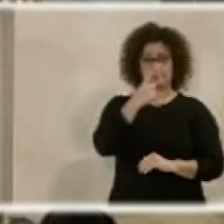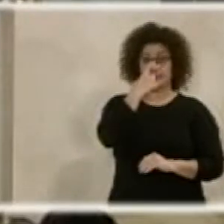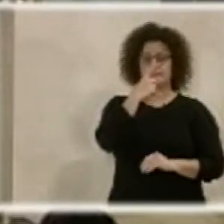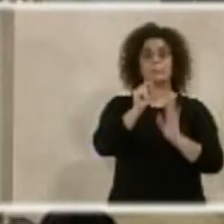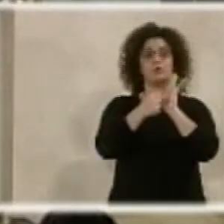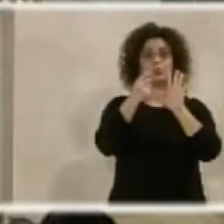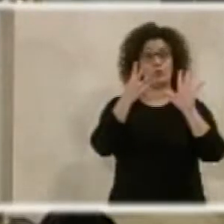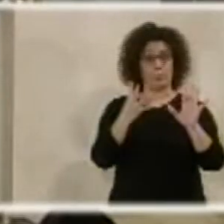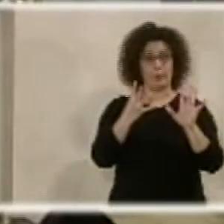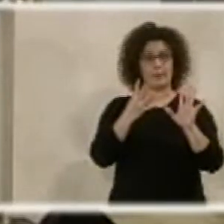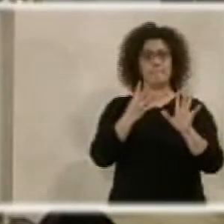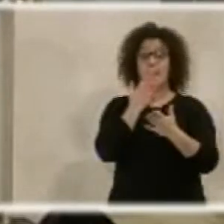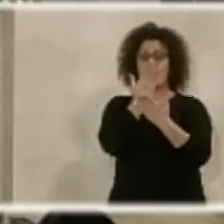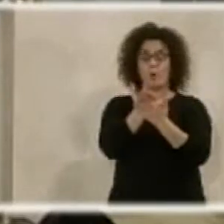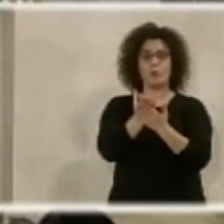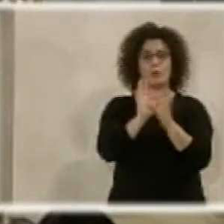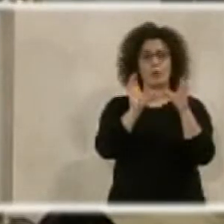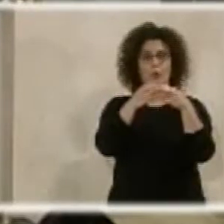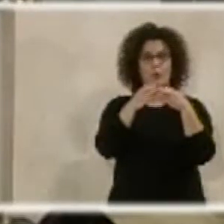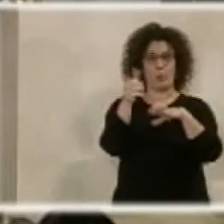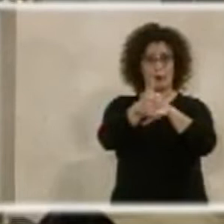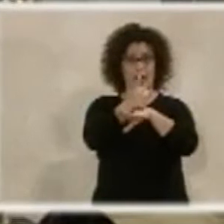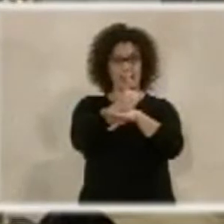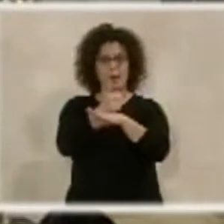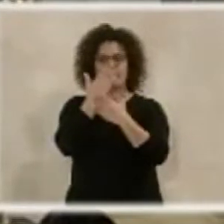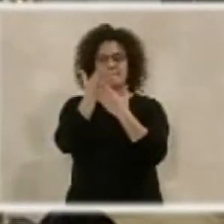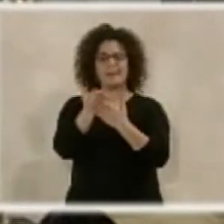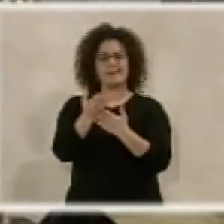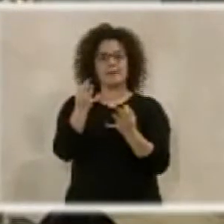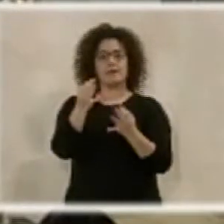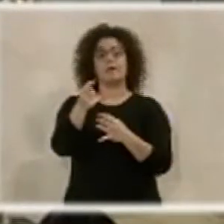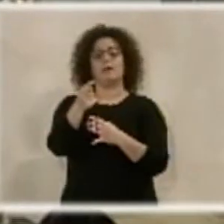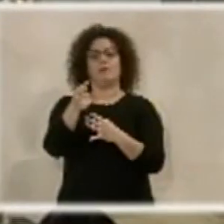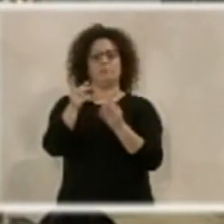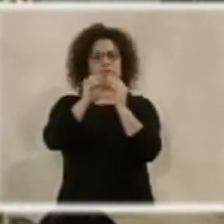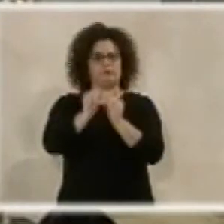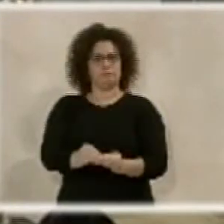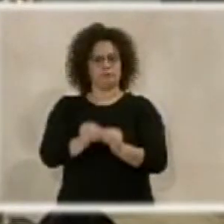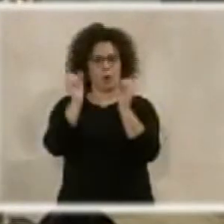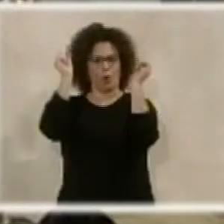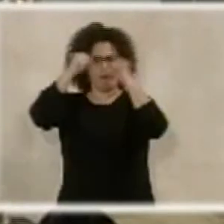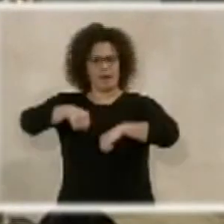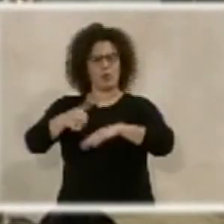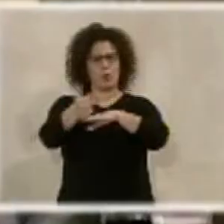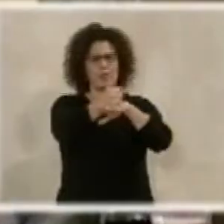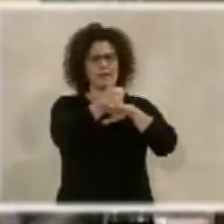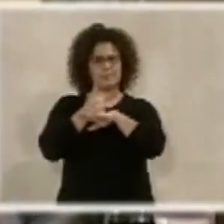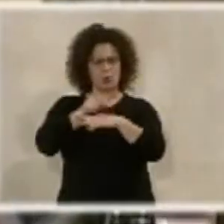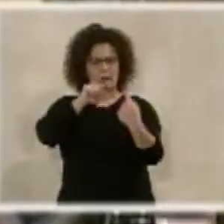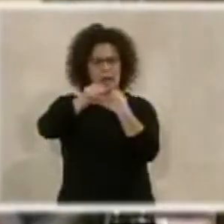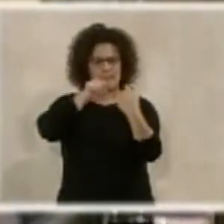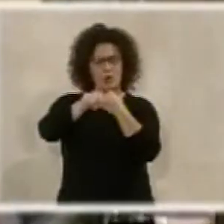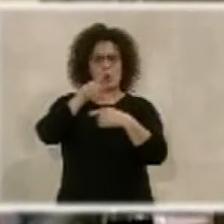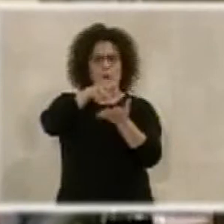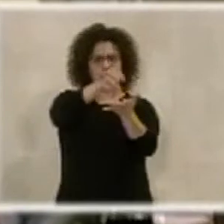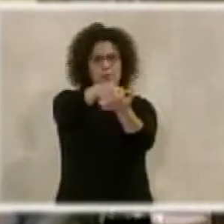Punto número 9. Moción del Grupo Municipal Ciudadanos para la realización de un convenio urbanístico de gestión para los viales y caminos públicos del